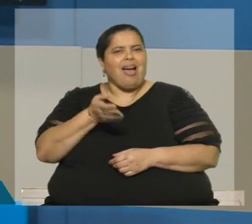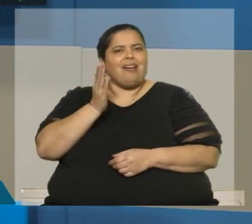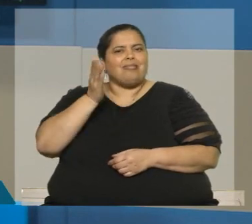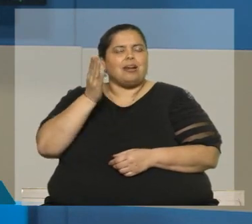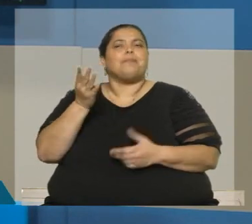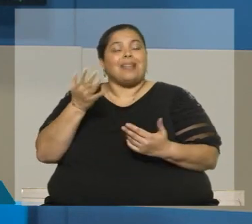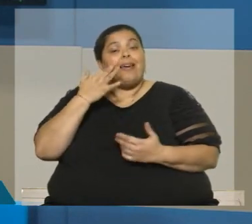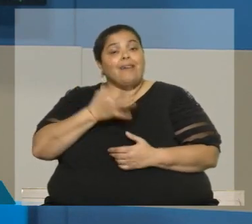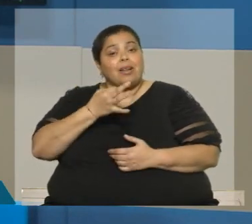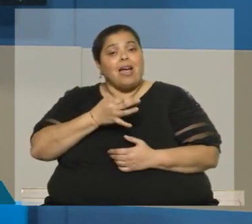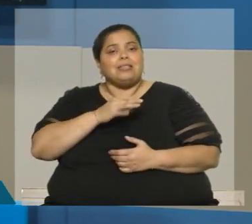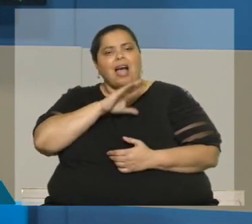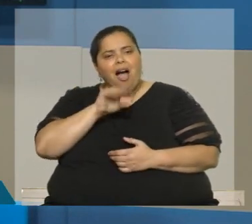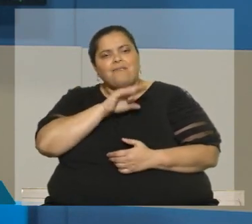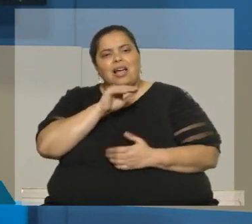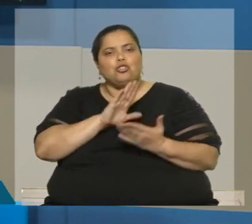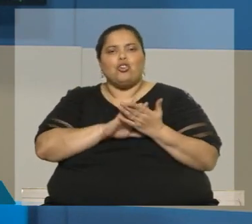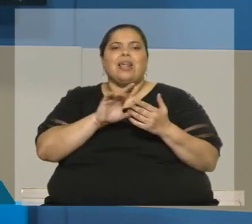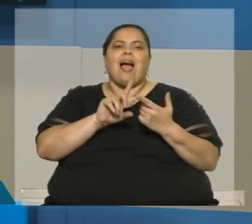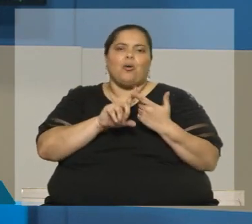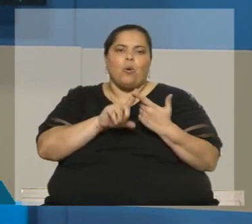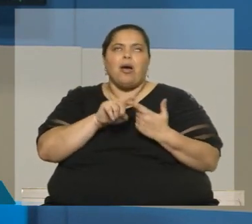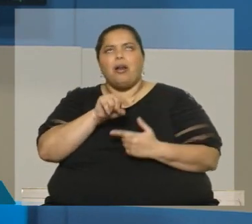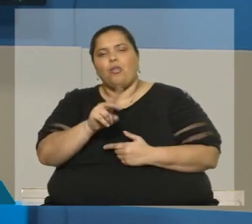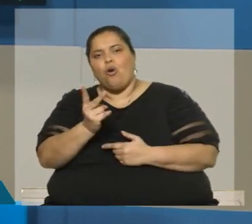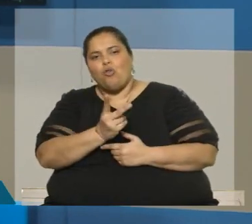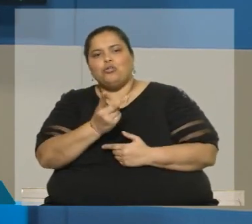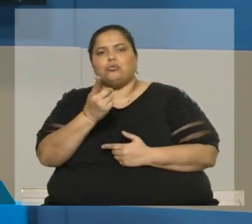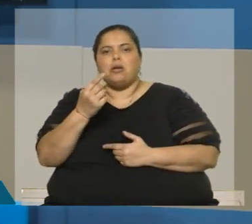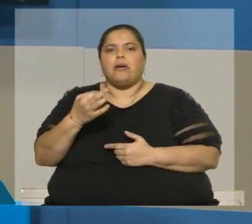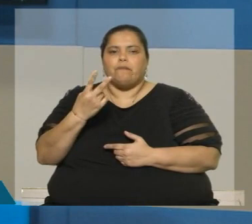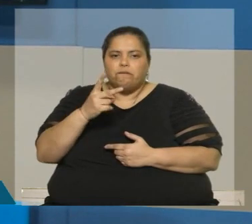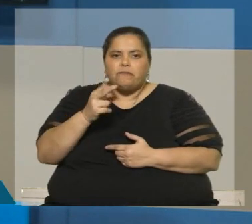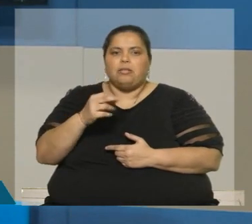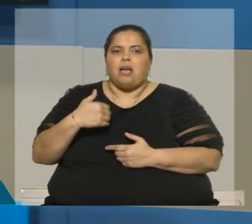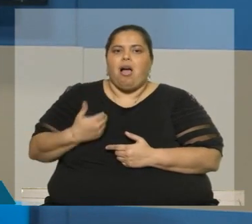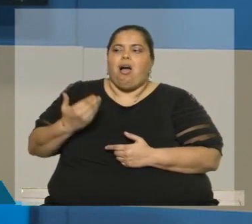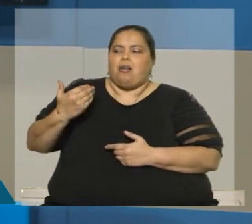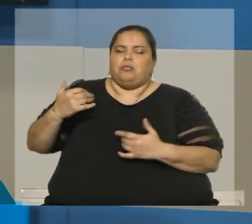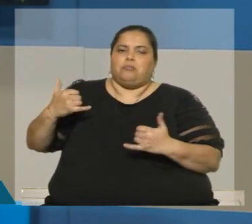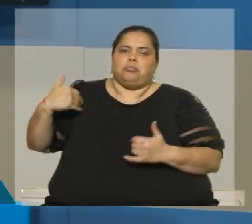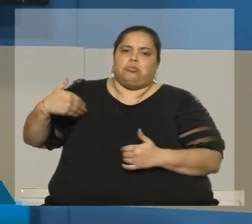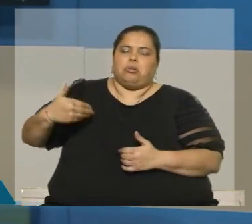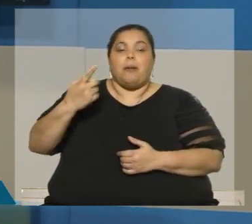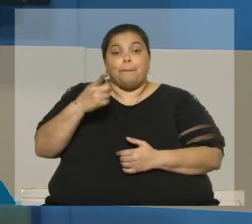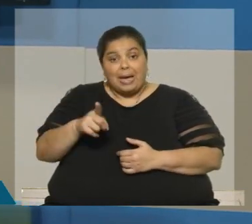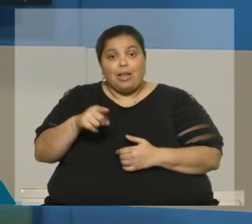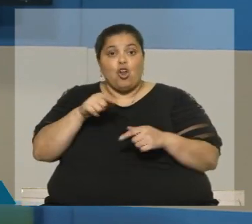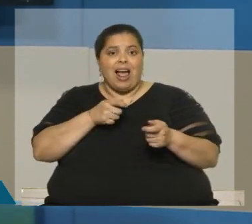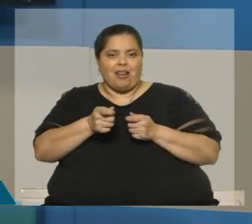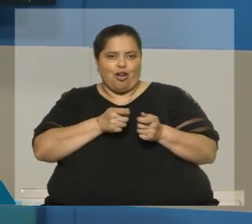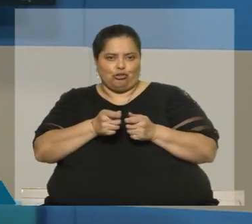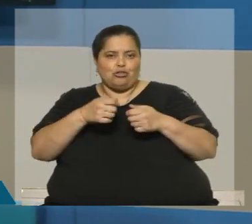sí, es verdad que se viene hablando del acuerdo desde hace más de 20 años. Pero la negociación de verdad y cuando se acaba trabajando y creando